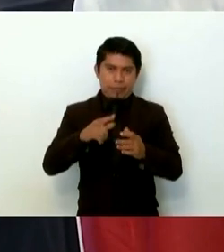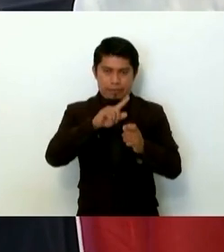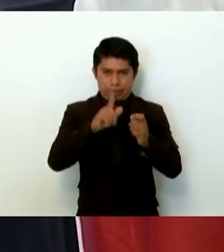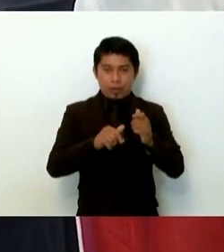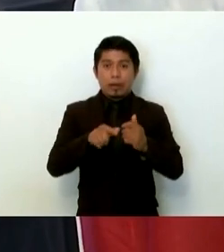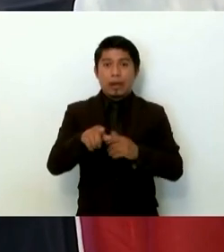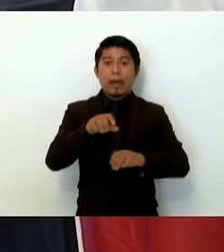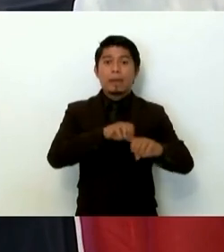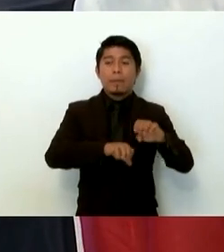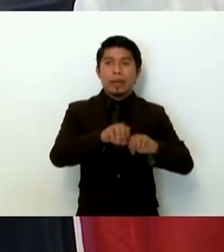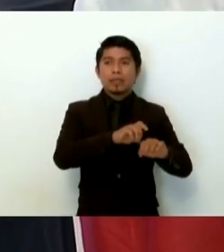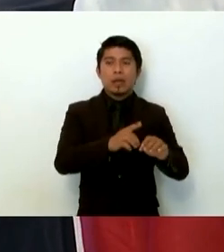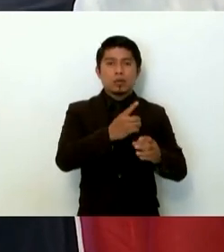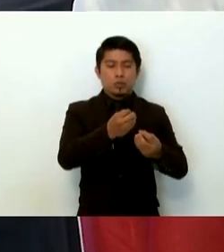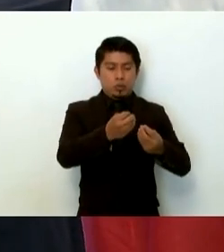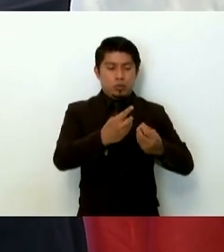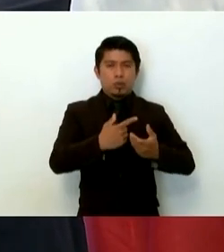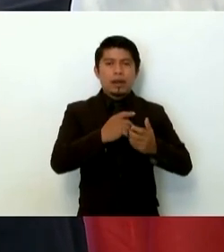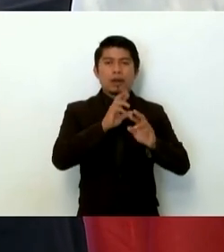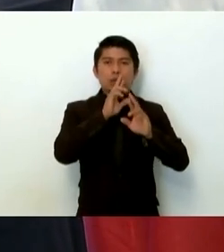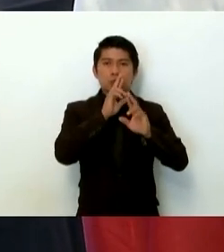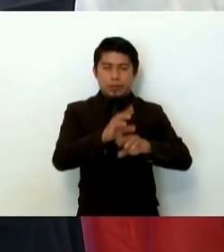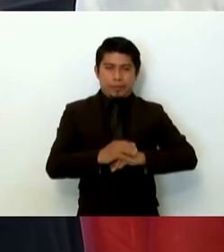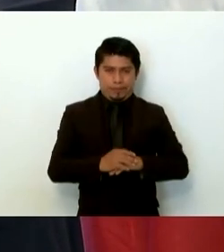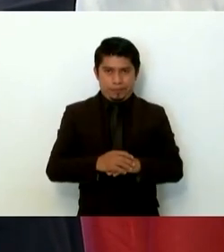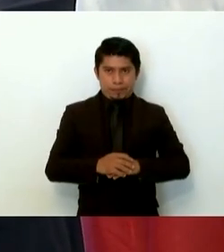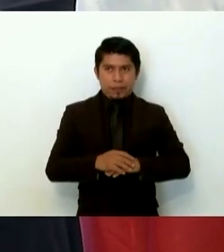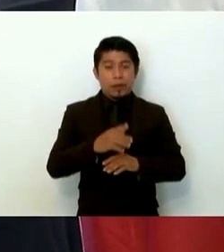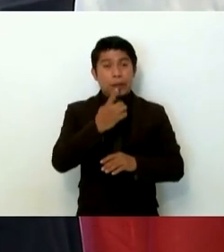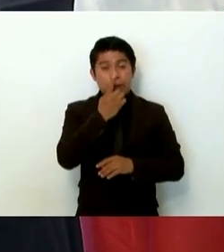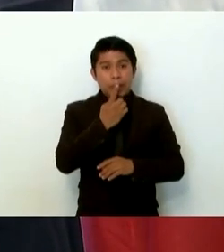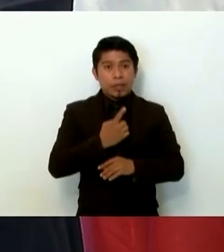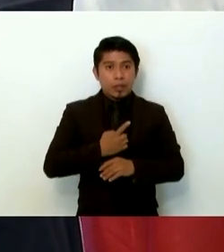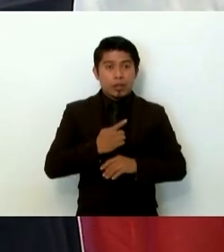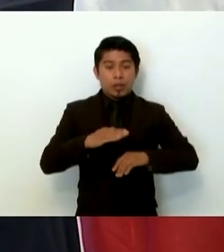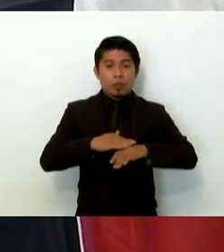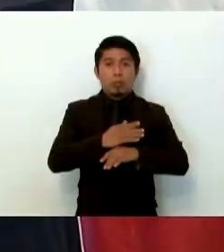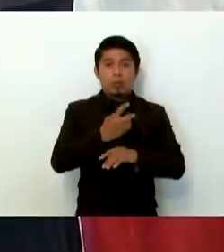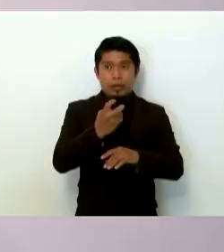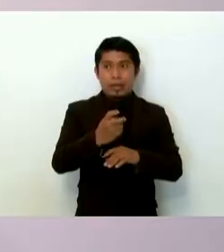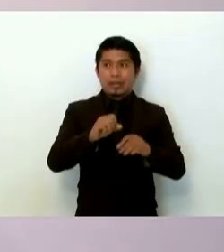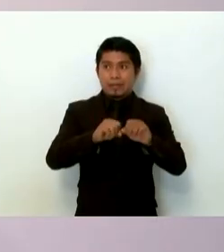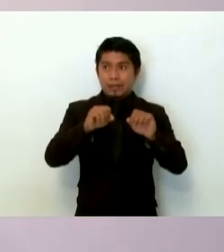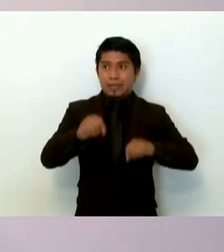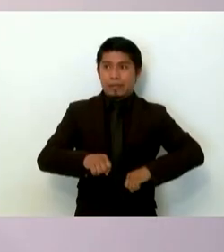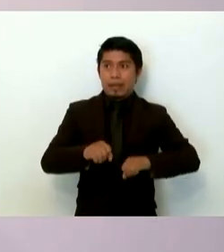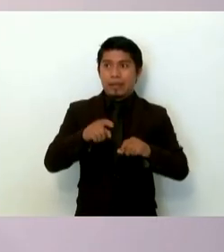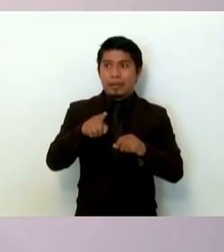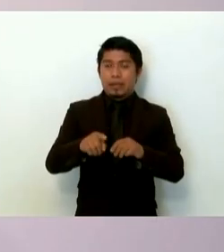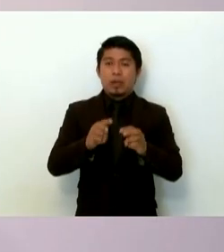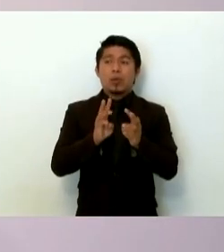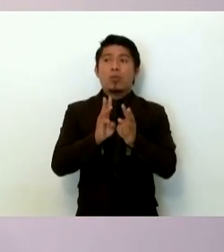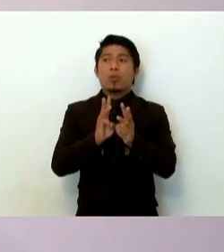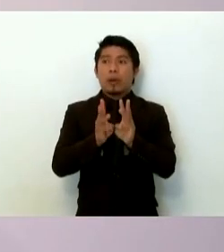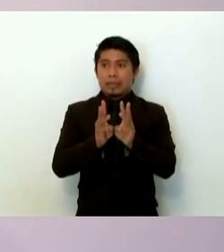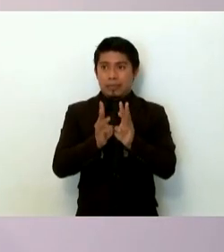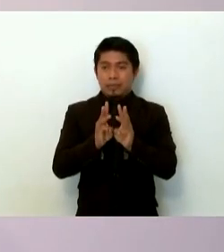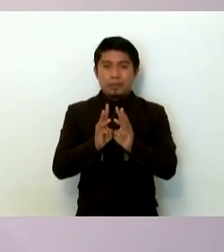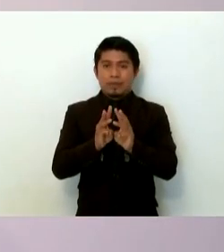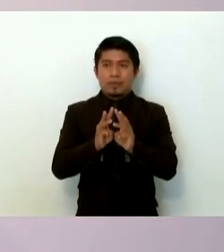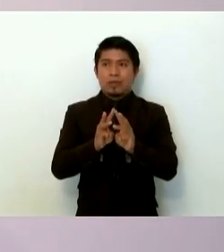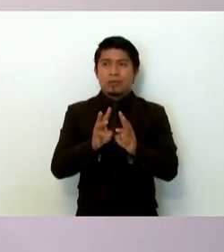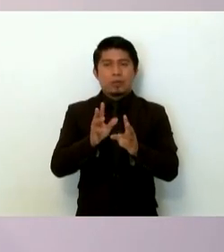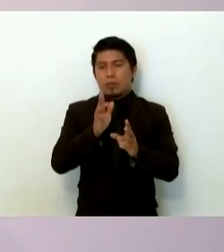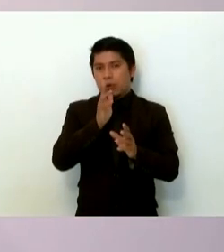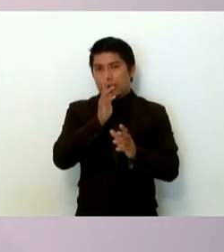empresa nos dio una respuesta puntual. Nos dijo que por las condiciones del sistema operativo de WhatsApp, nos es